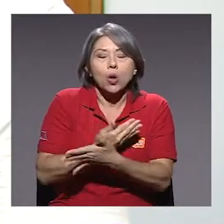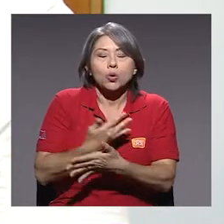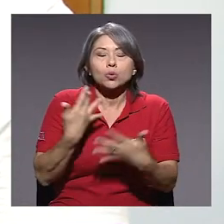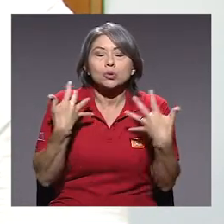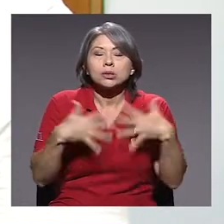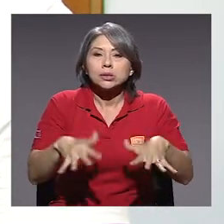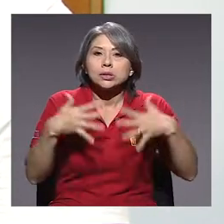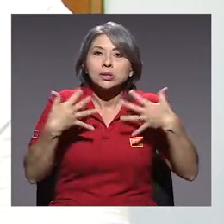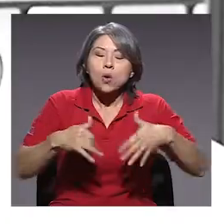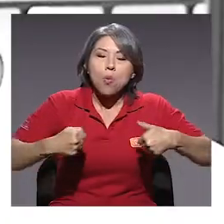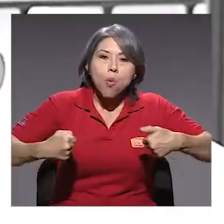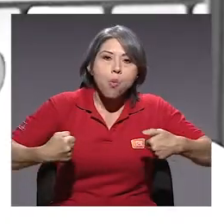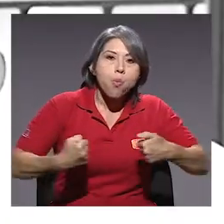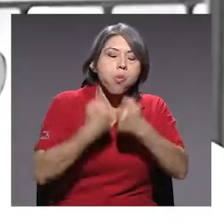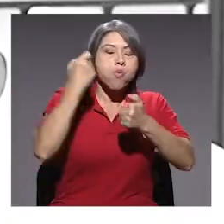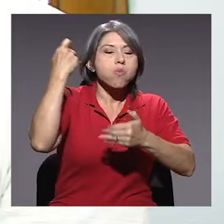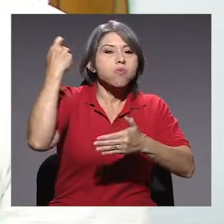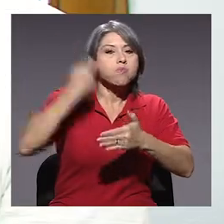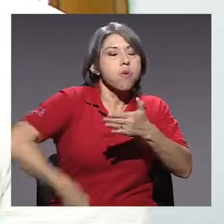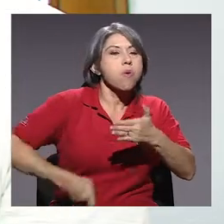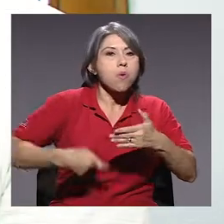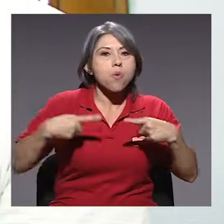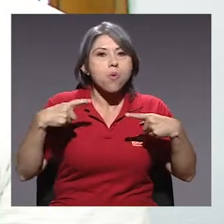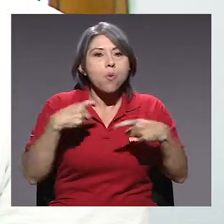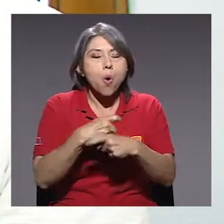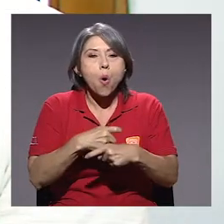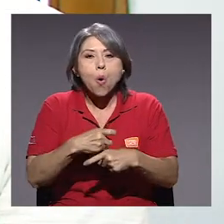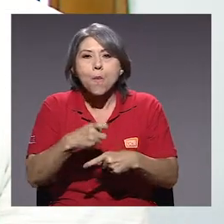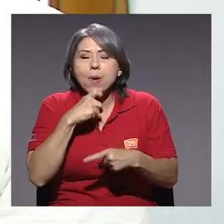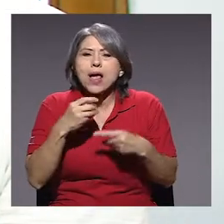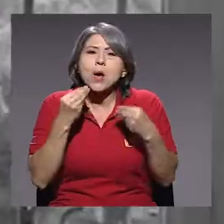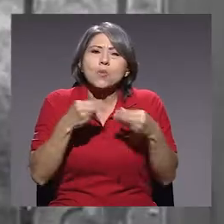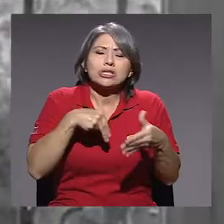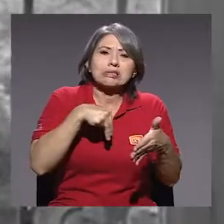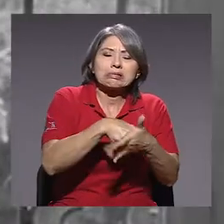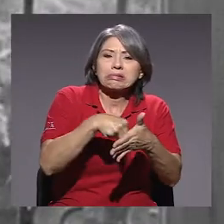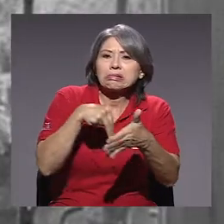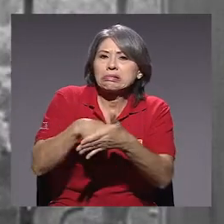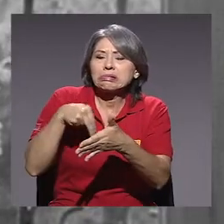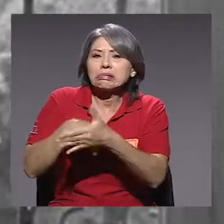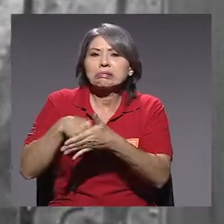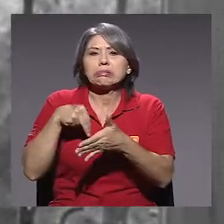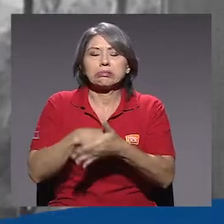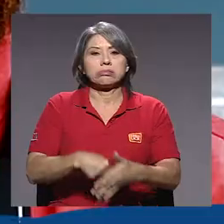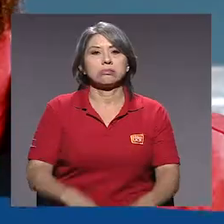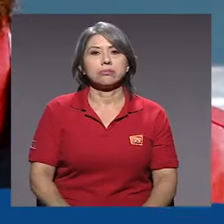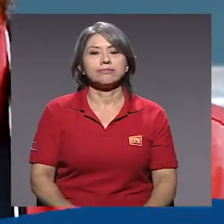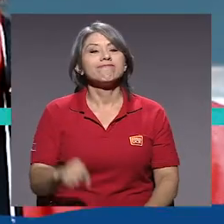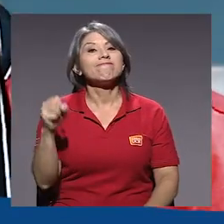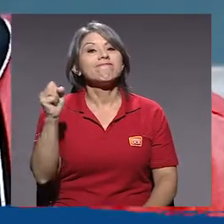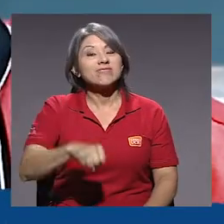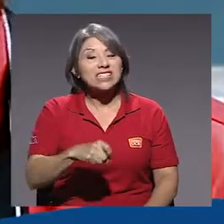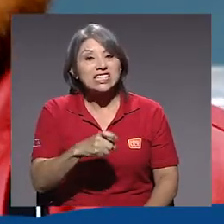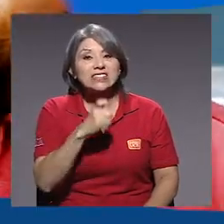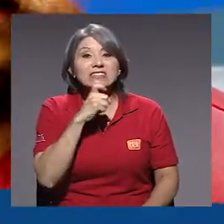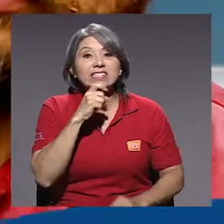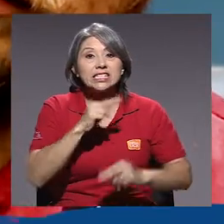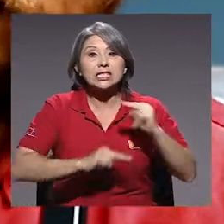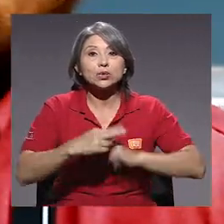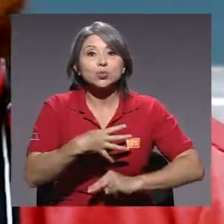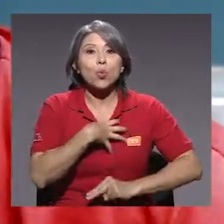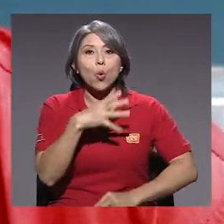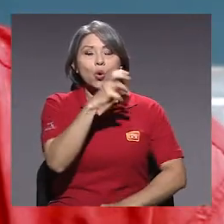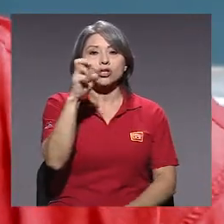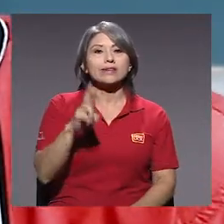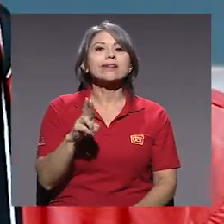es un reto gigantesco. Es bastante complicado, hay demasiadas barreras de entrada. Sí, sí